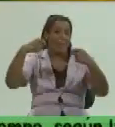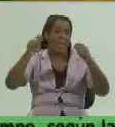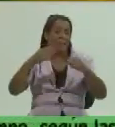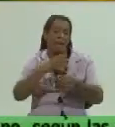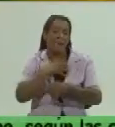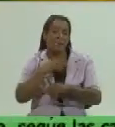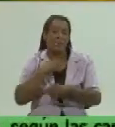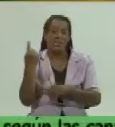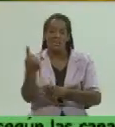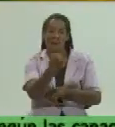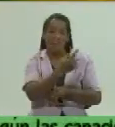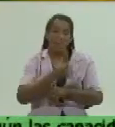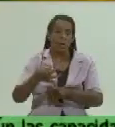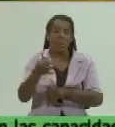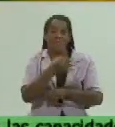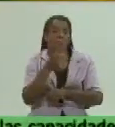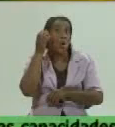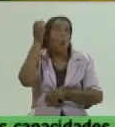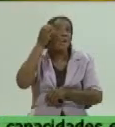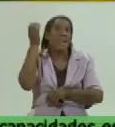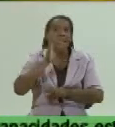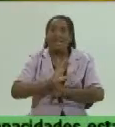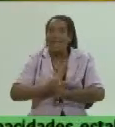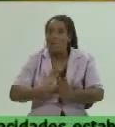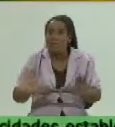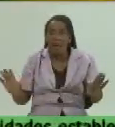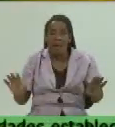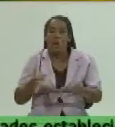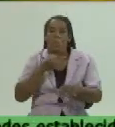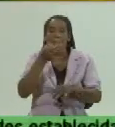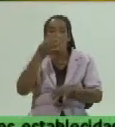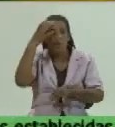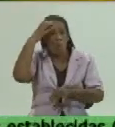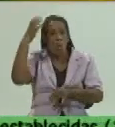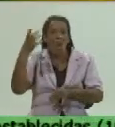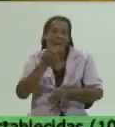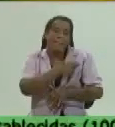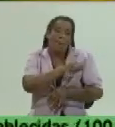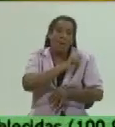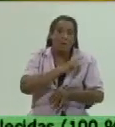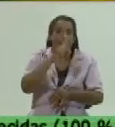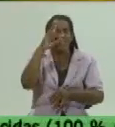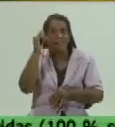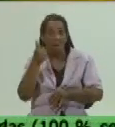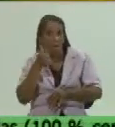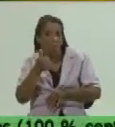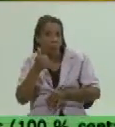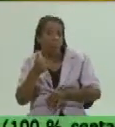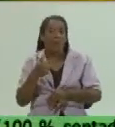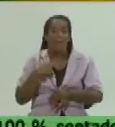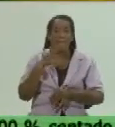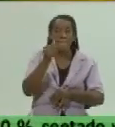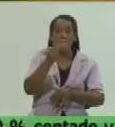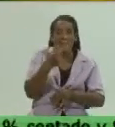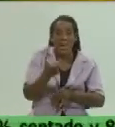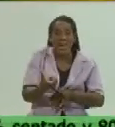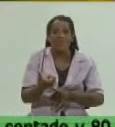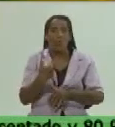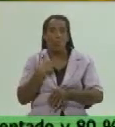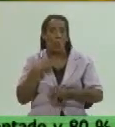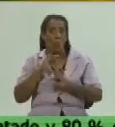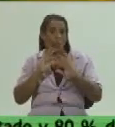ya los criterios como explicó el gobernador los criterios que tiene la población relacionado con el tema de los precios la aplicación de esos precios